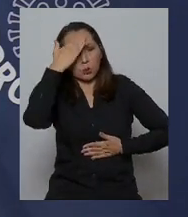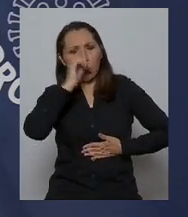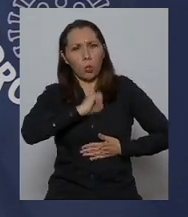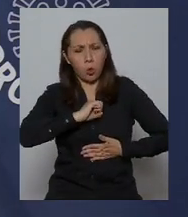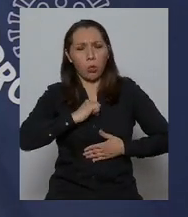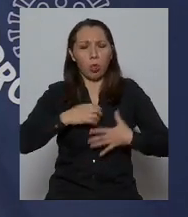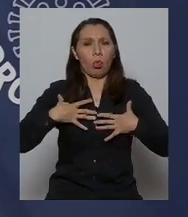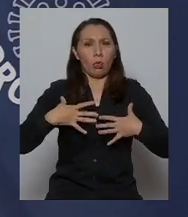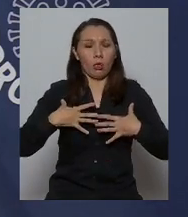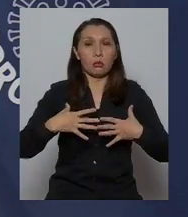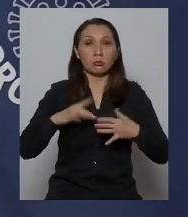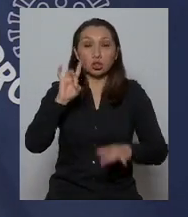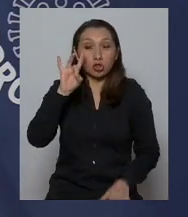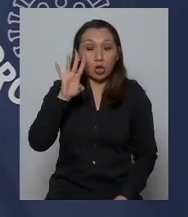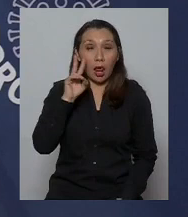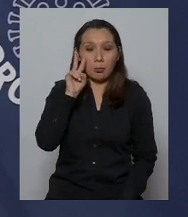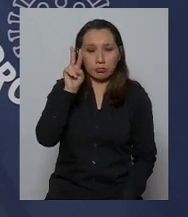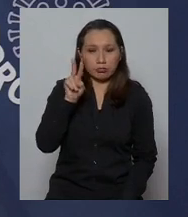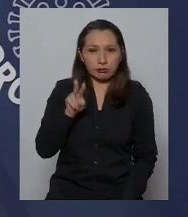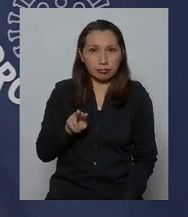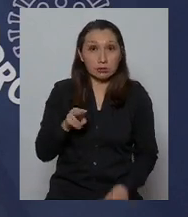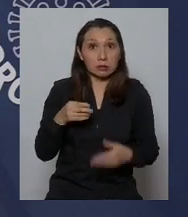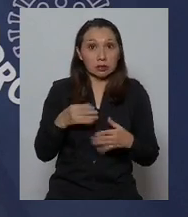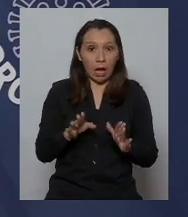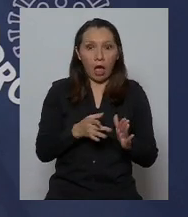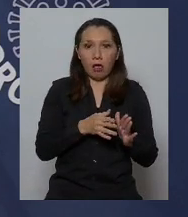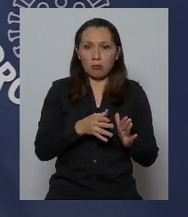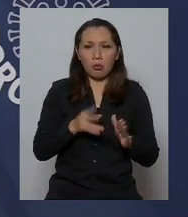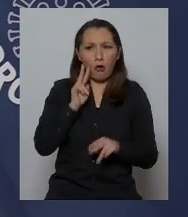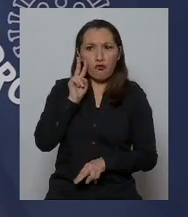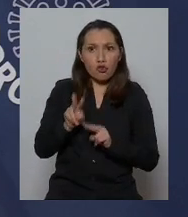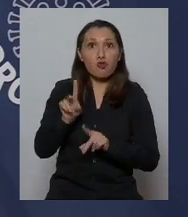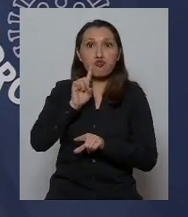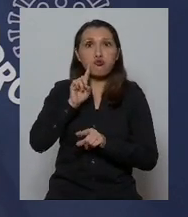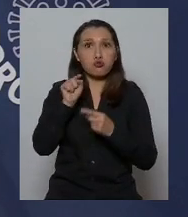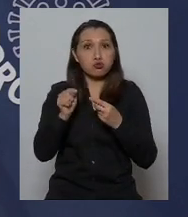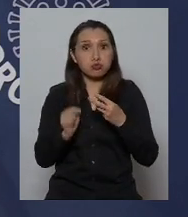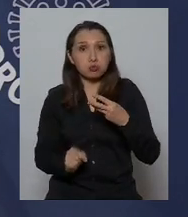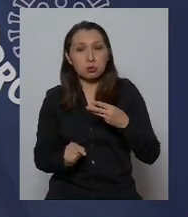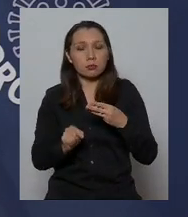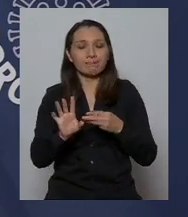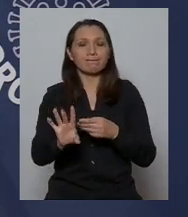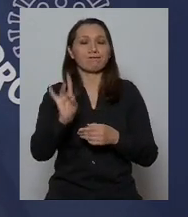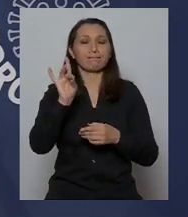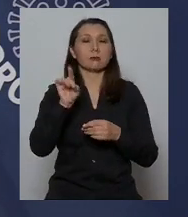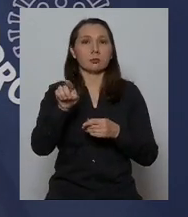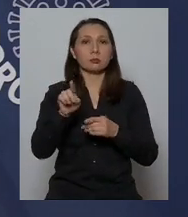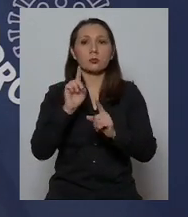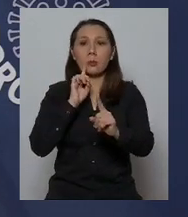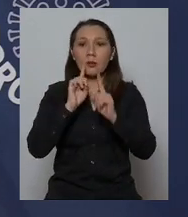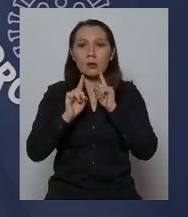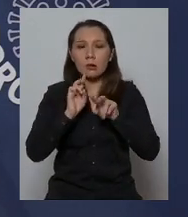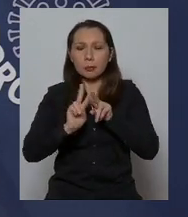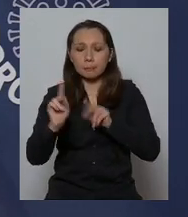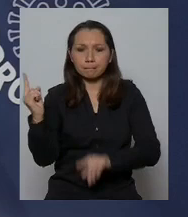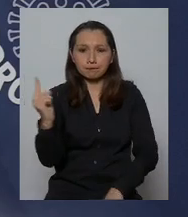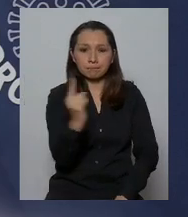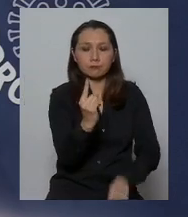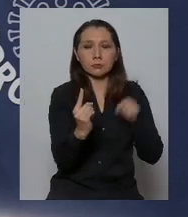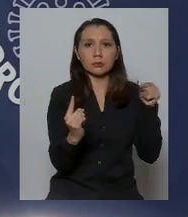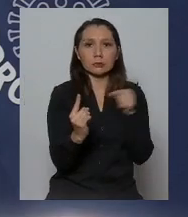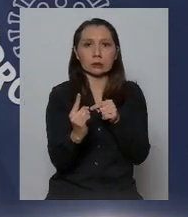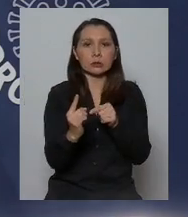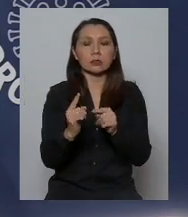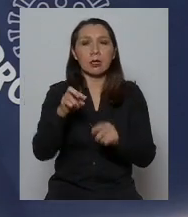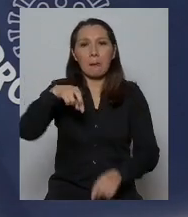solo en el contexto de que ha desarrollado síntomas se le hace un examen de